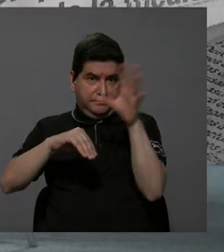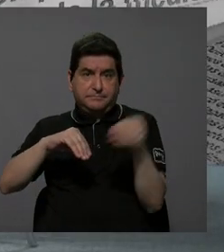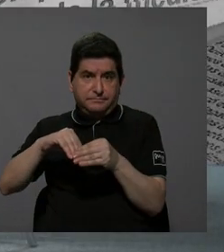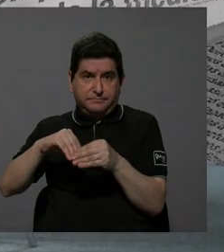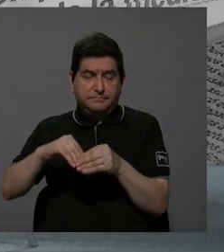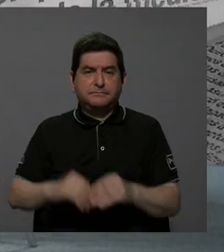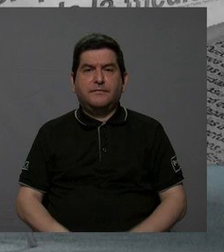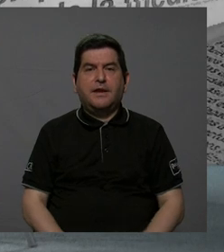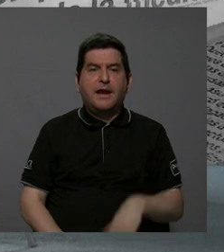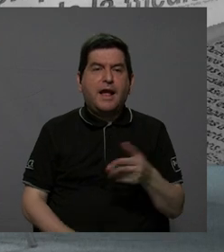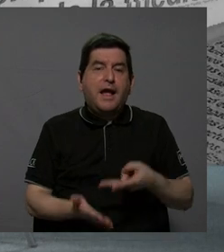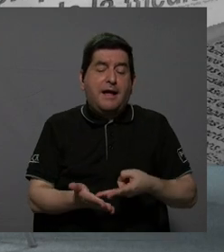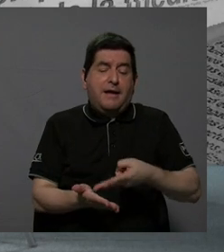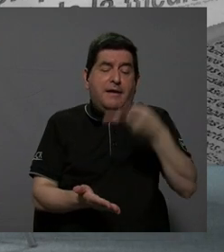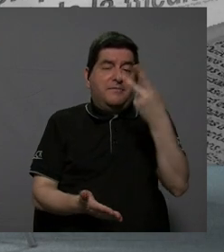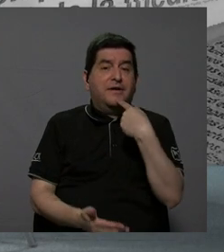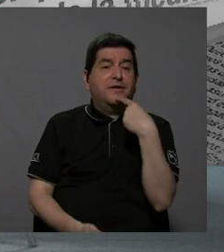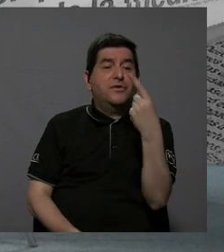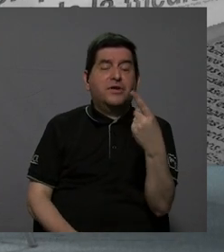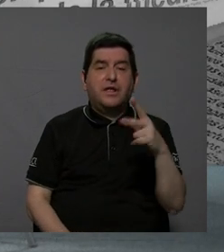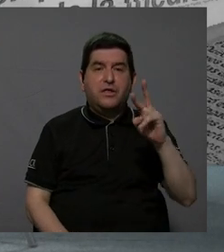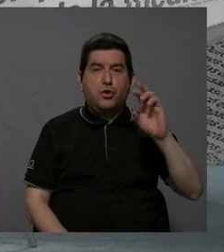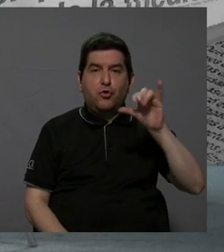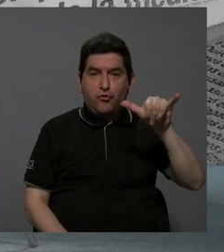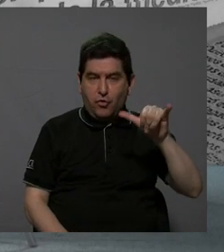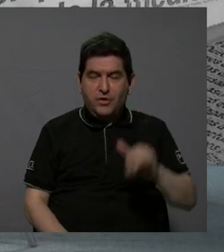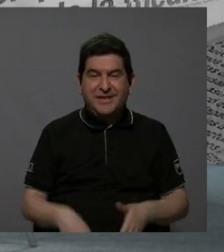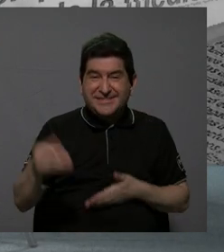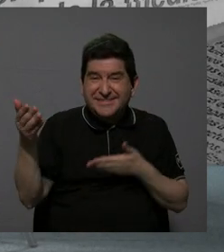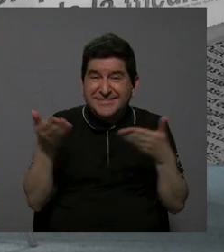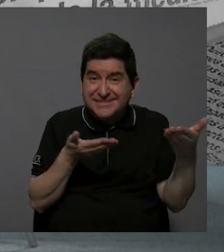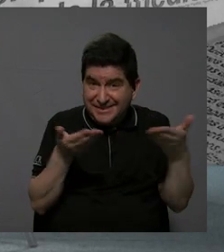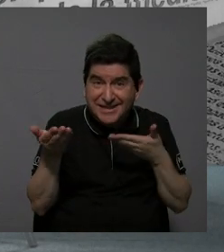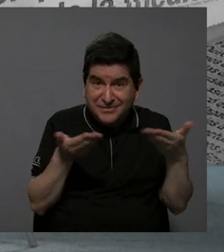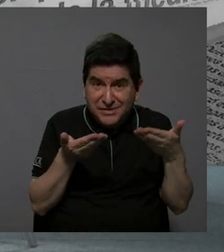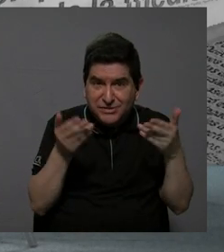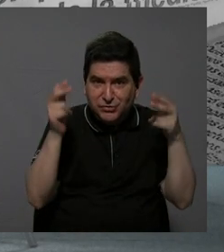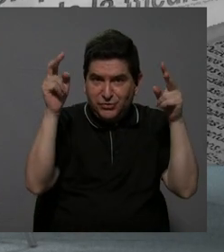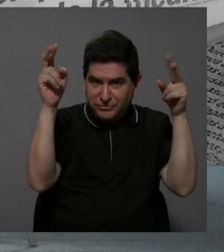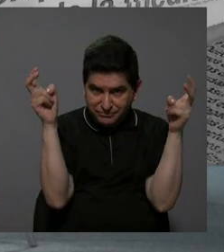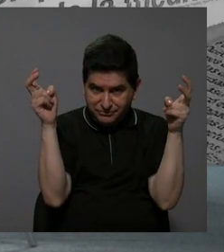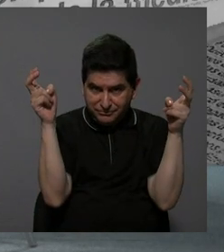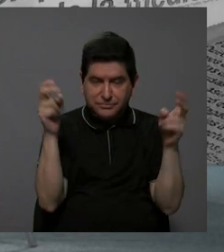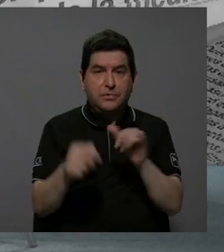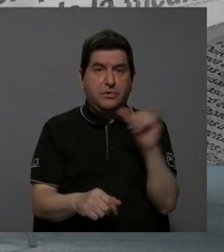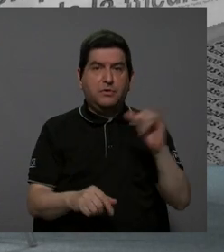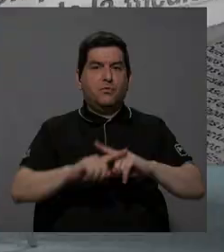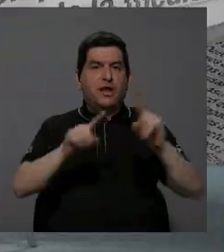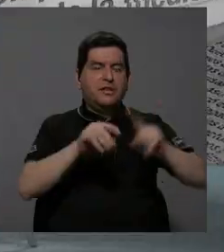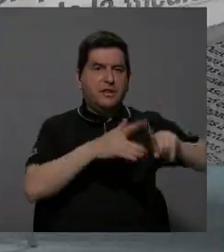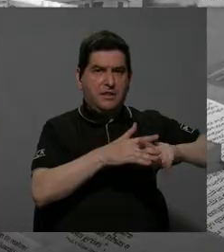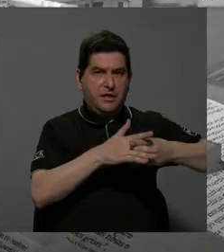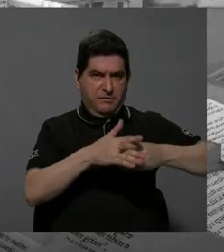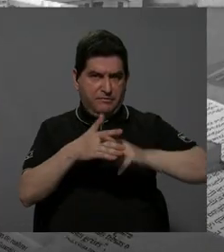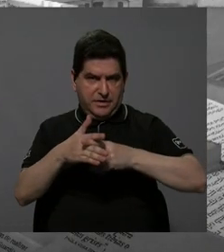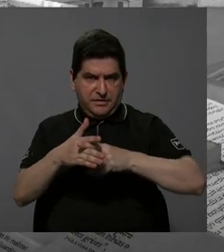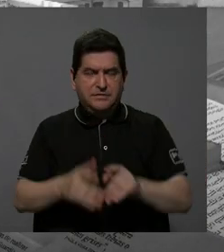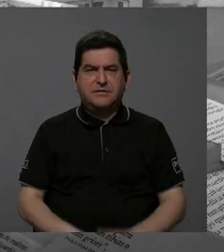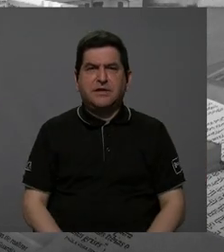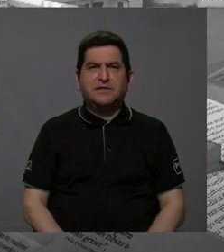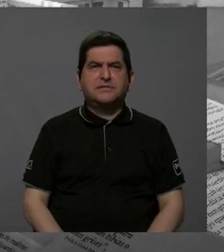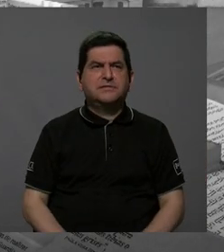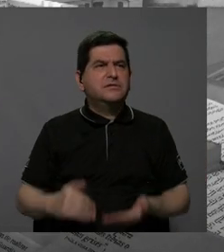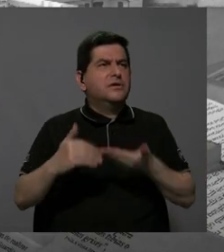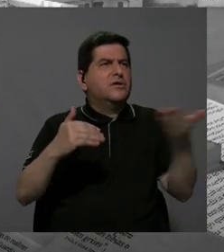justamente que este valor que nos mencionaba Roy, de que es un servicio, justamente también se tengan muchas herramientas. ¿Cuáles aspectos